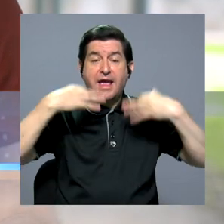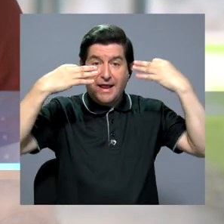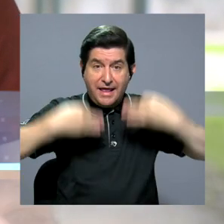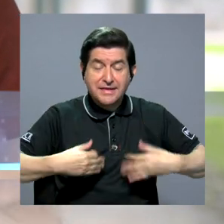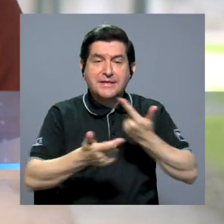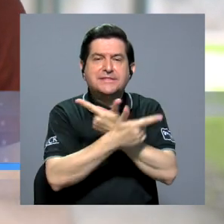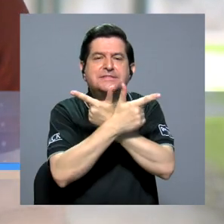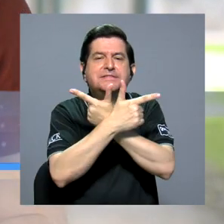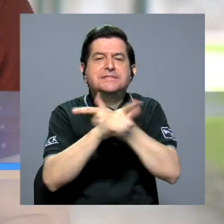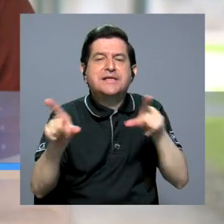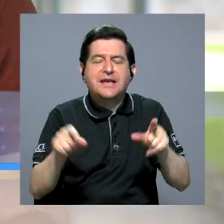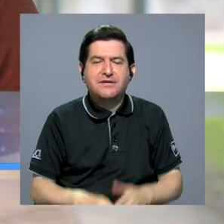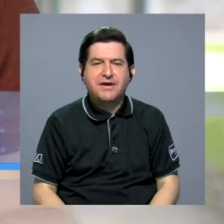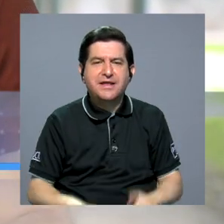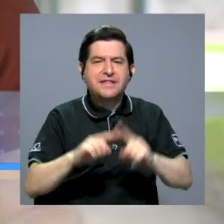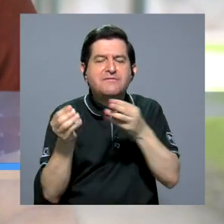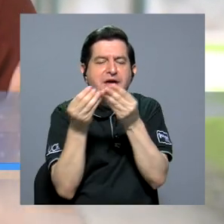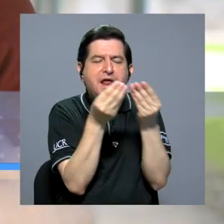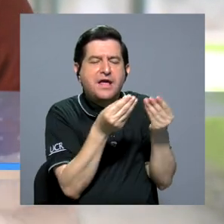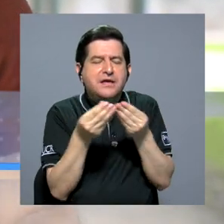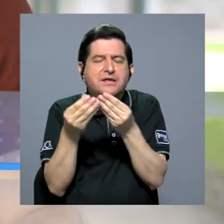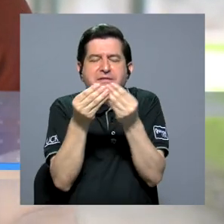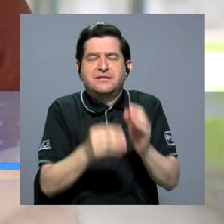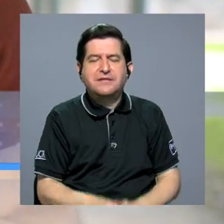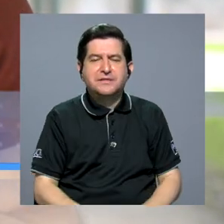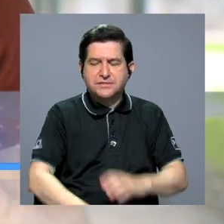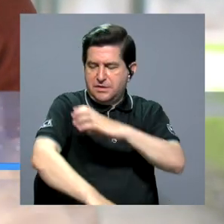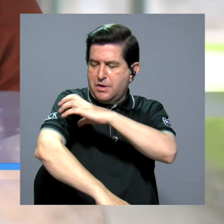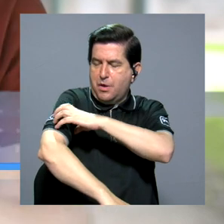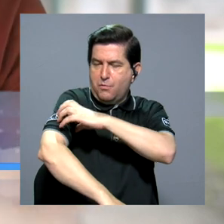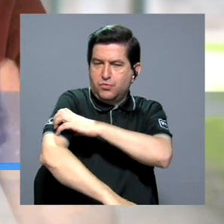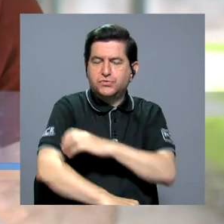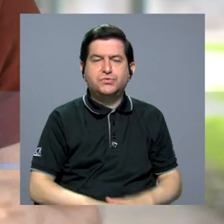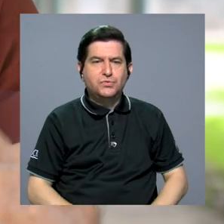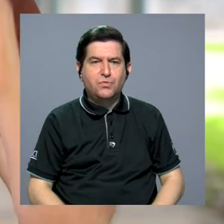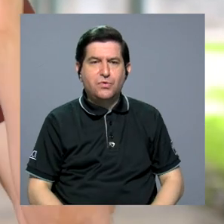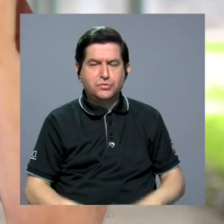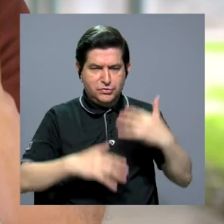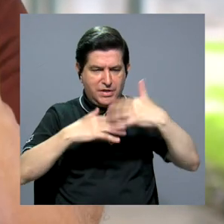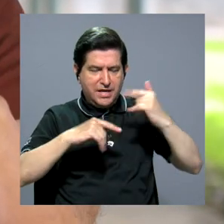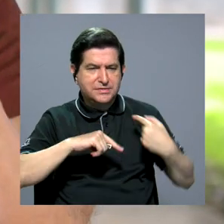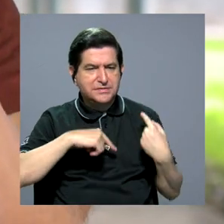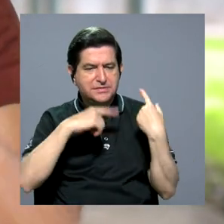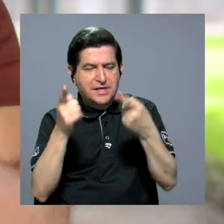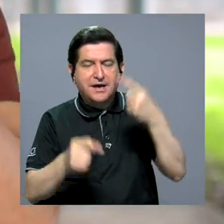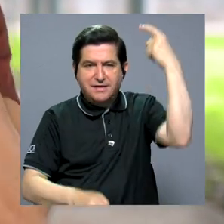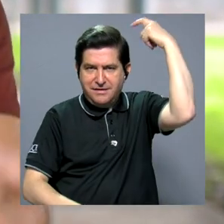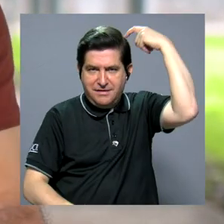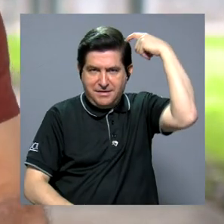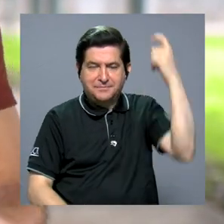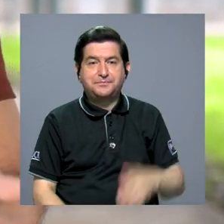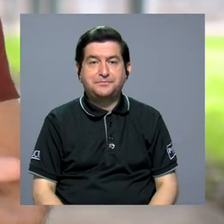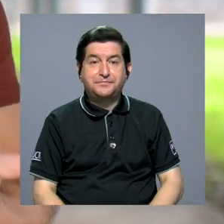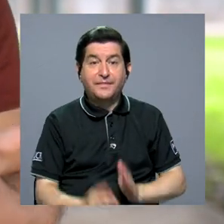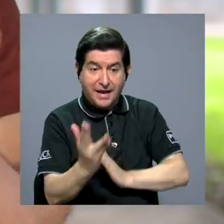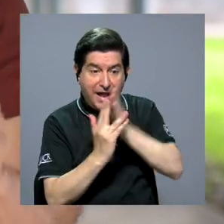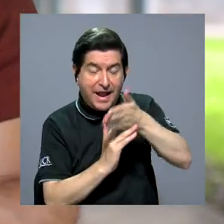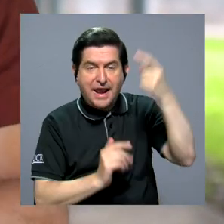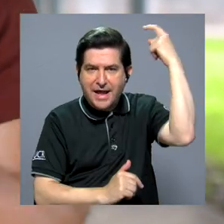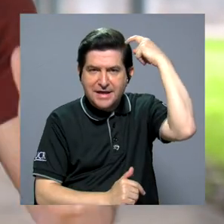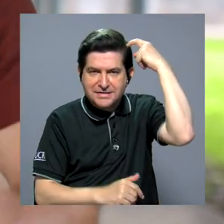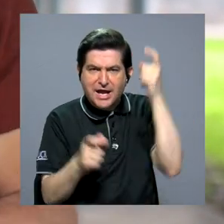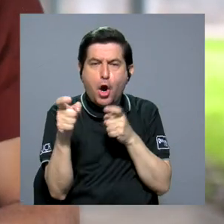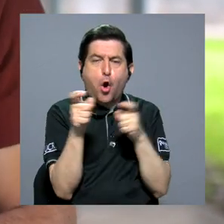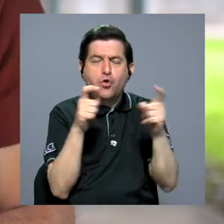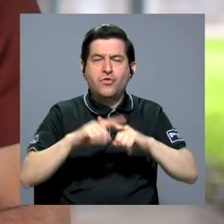se liberan una serie de sustancias desde nuestros músculos que viajan por la sangre y van al cerebro. Y al ingresar al cerebro,